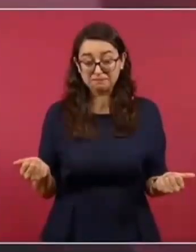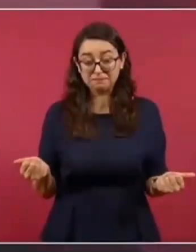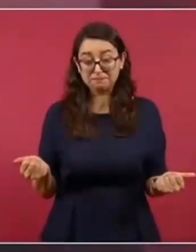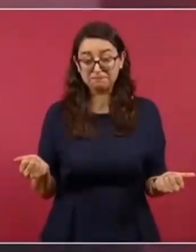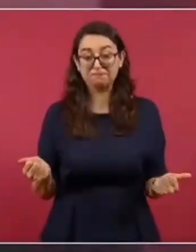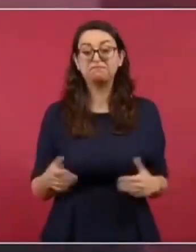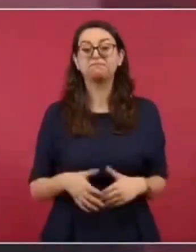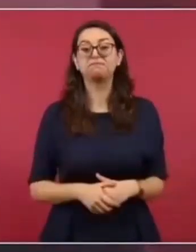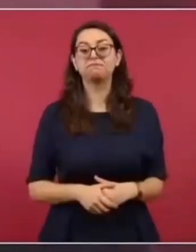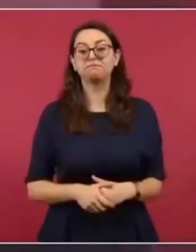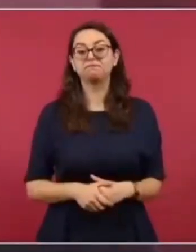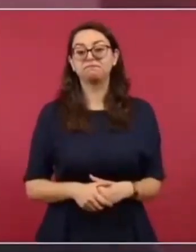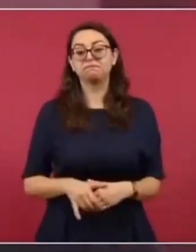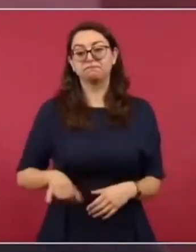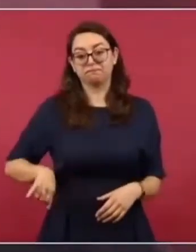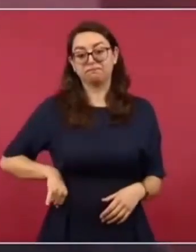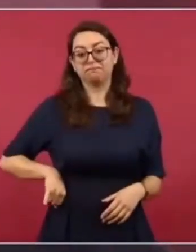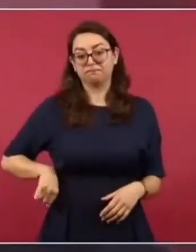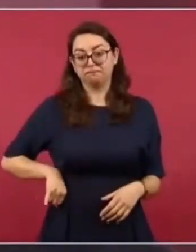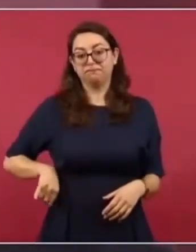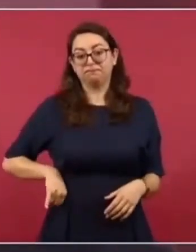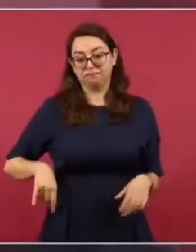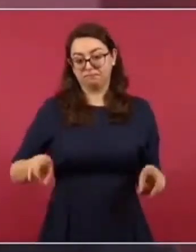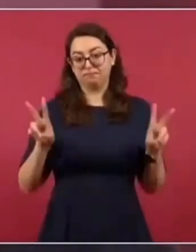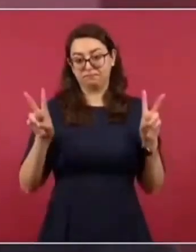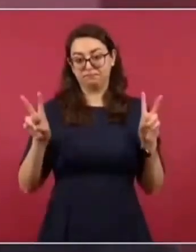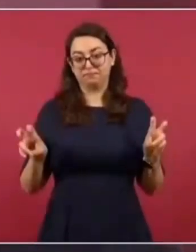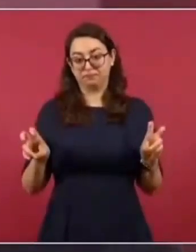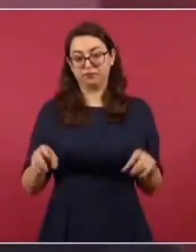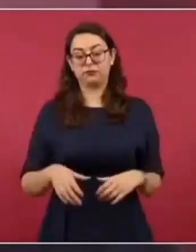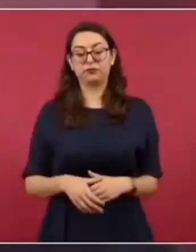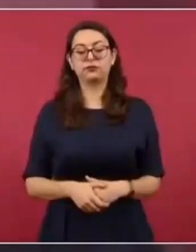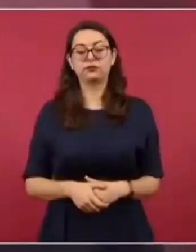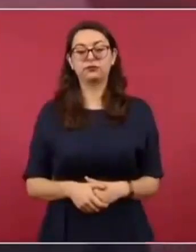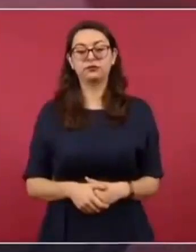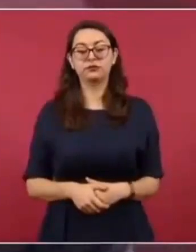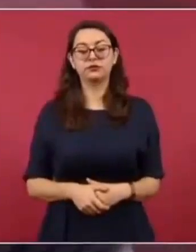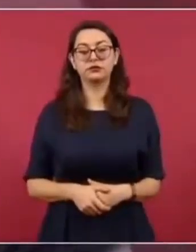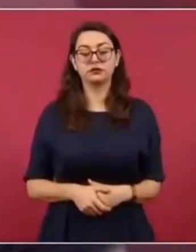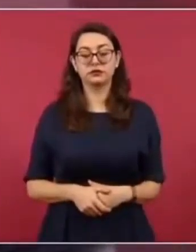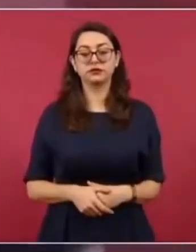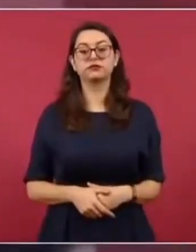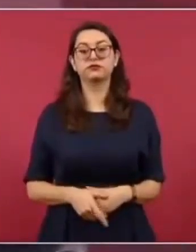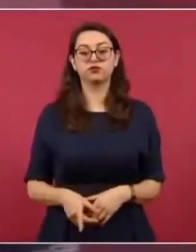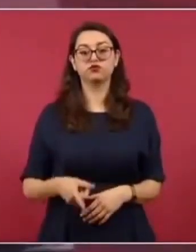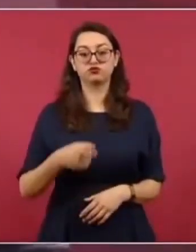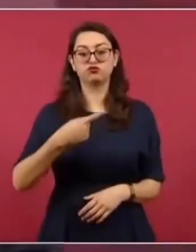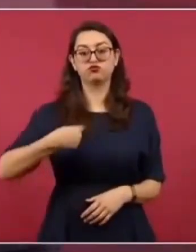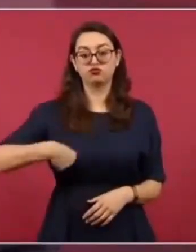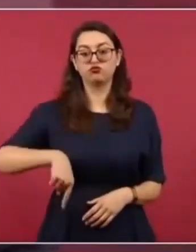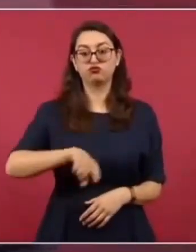Es interesante el tema y decirle que nosotros vamos a seguir ayudando